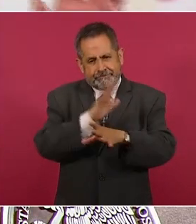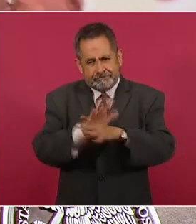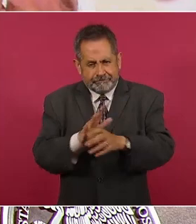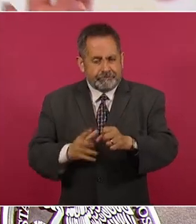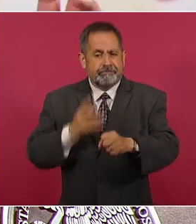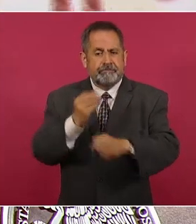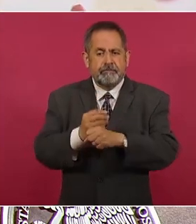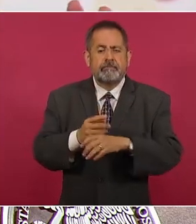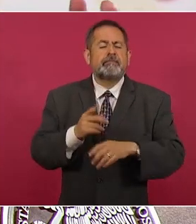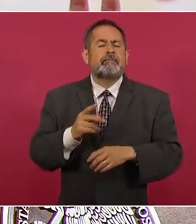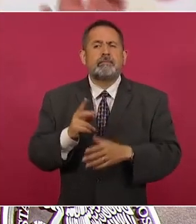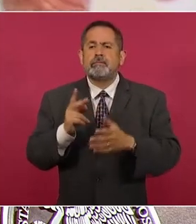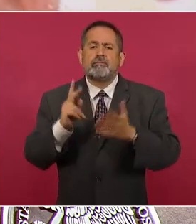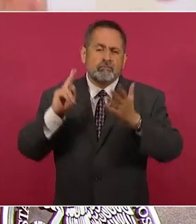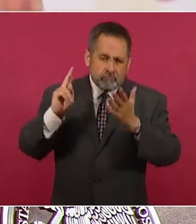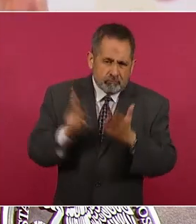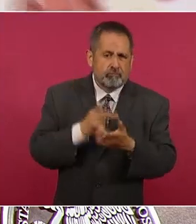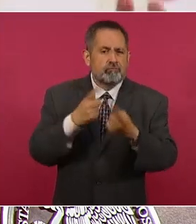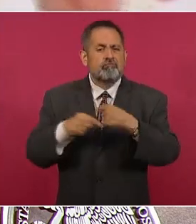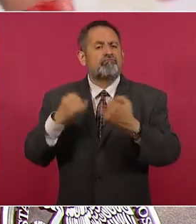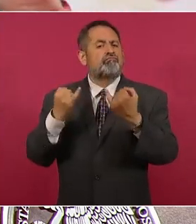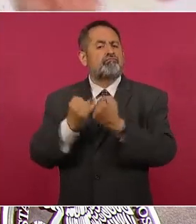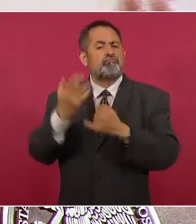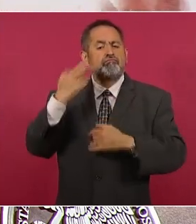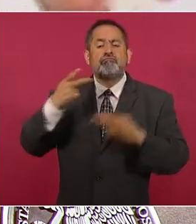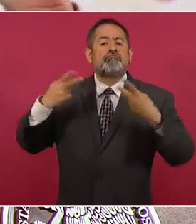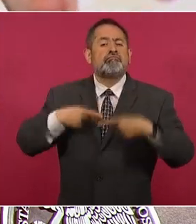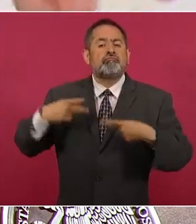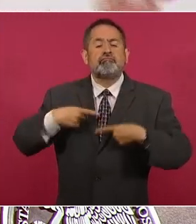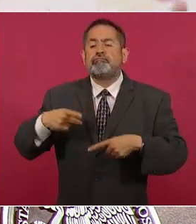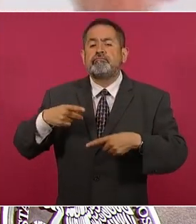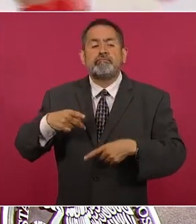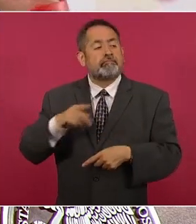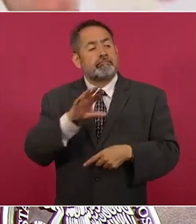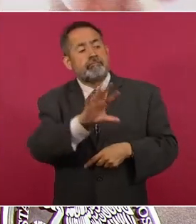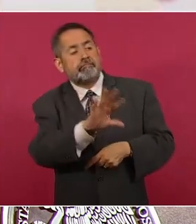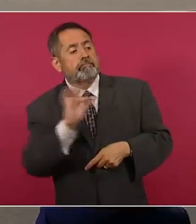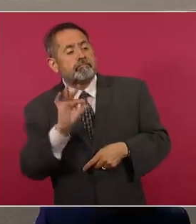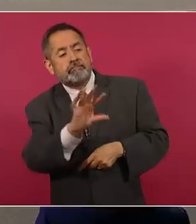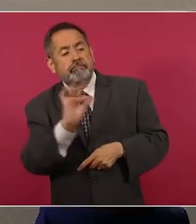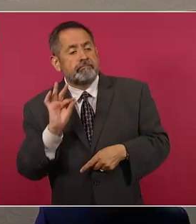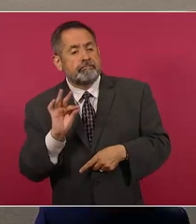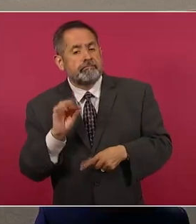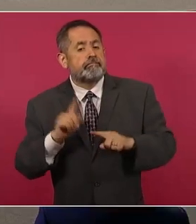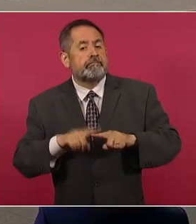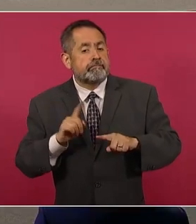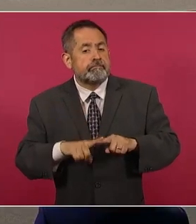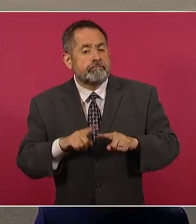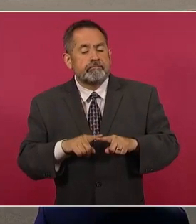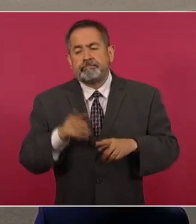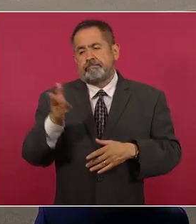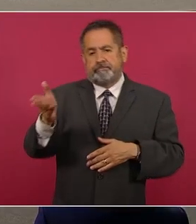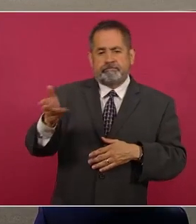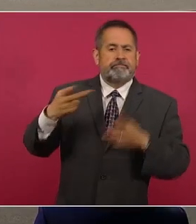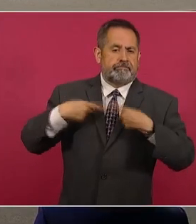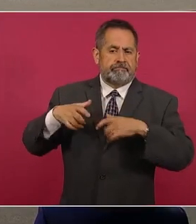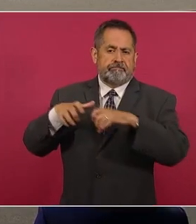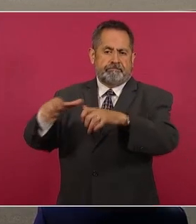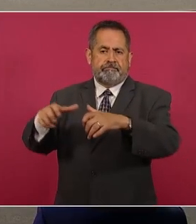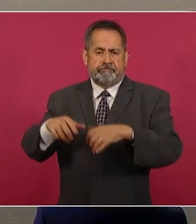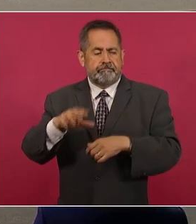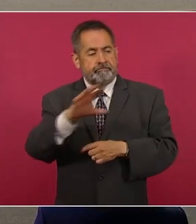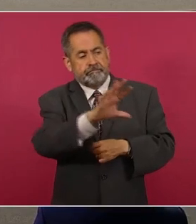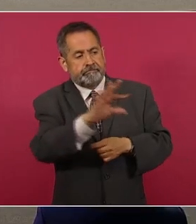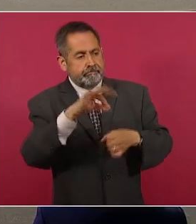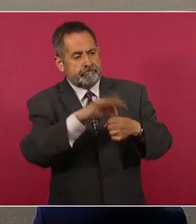Regresar a un modelo en donde sean los ciudadanos los que decidan a las autoridades electorales y no sea como el modelo